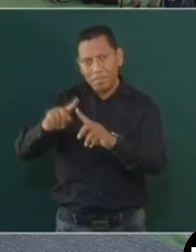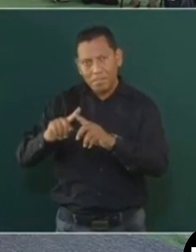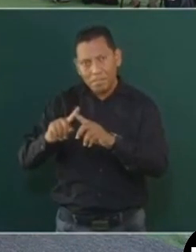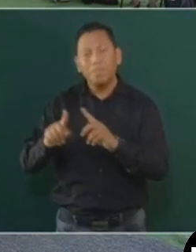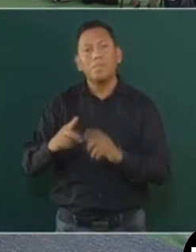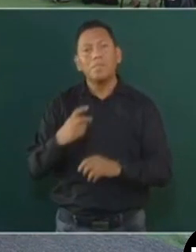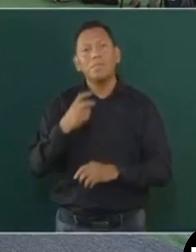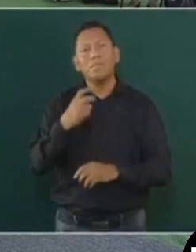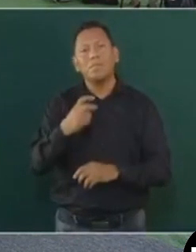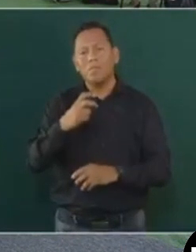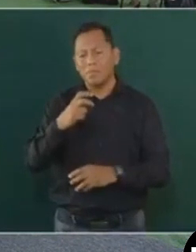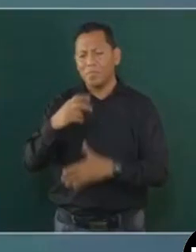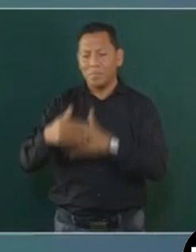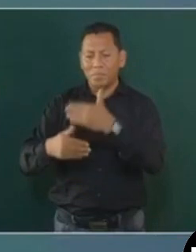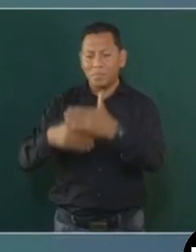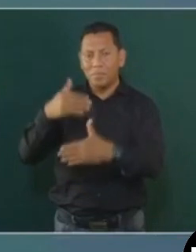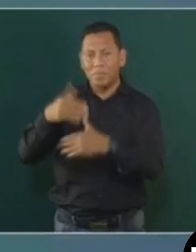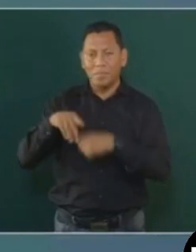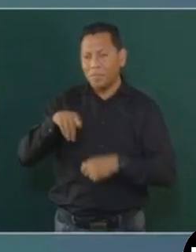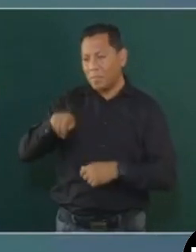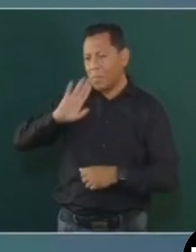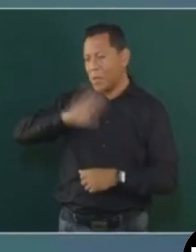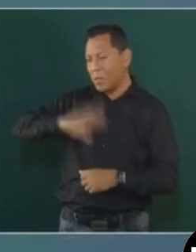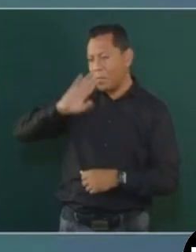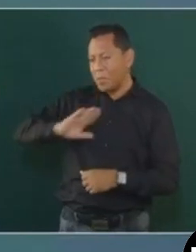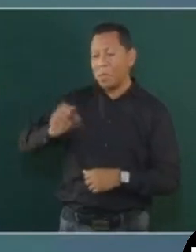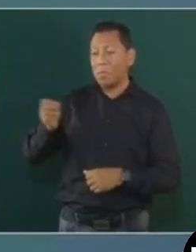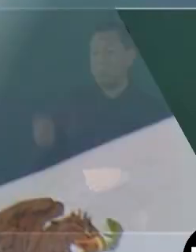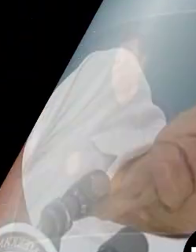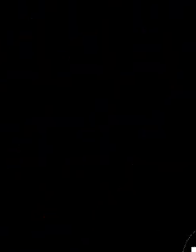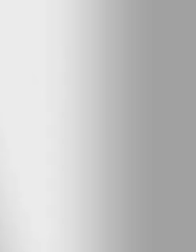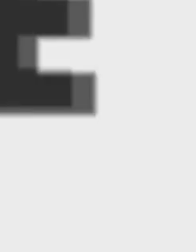hasta que se acabe con todos esos privilegios.